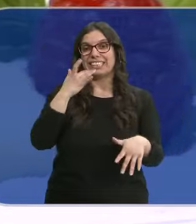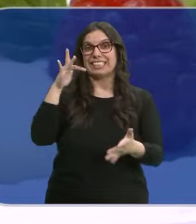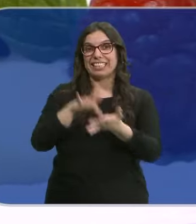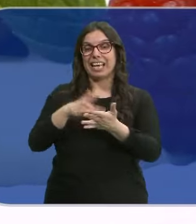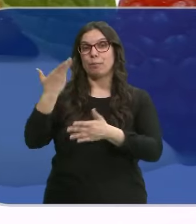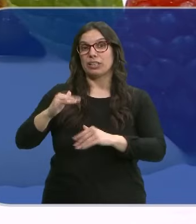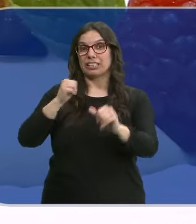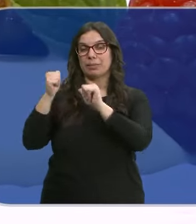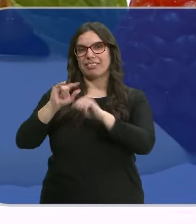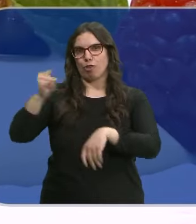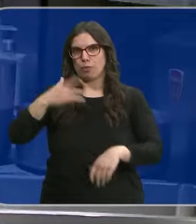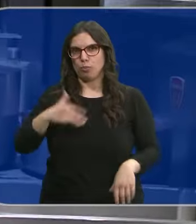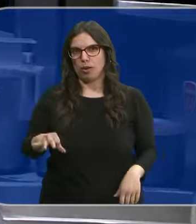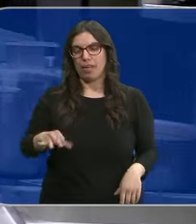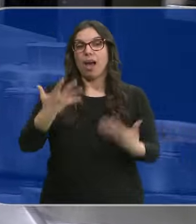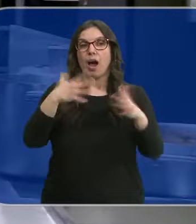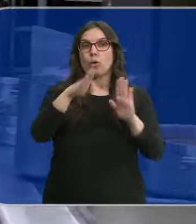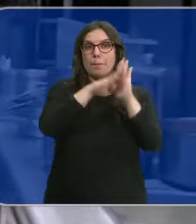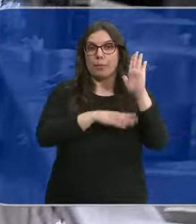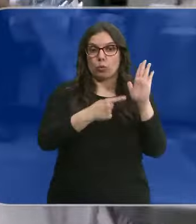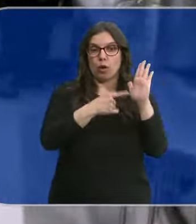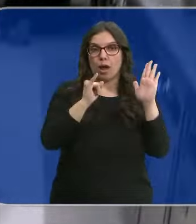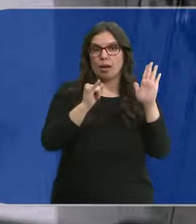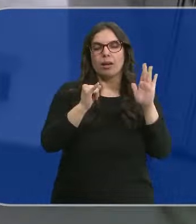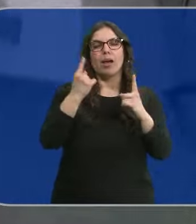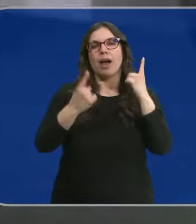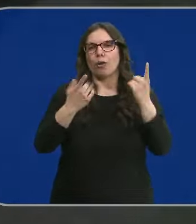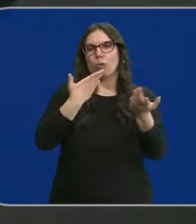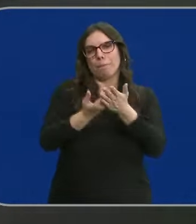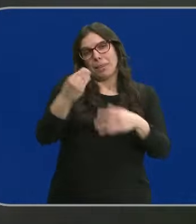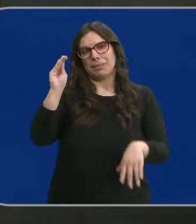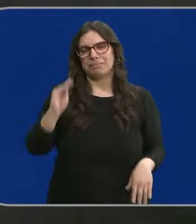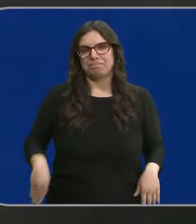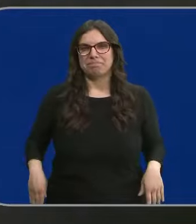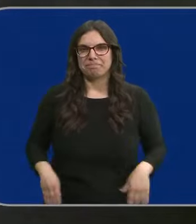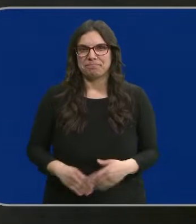clave de Semana Santa y cuentan que aunque estén en el menú hay quien no se resiste y pide otra.